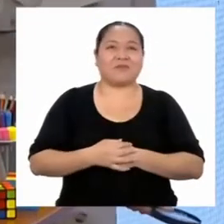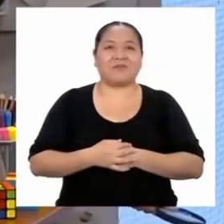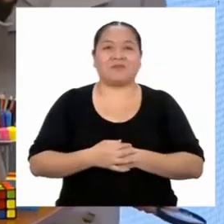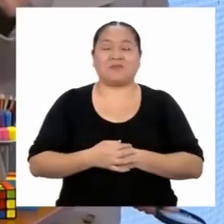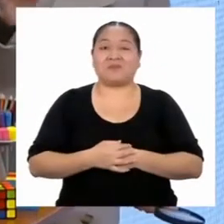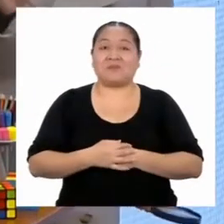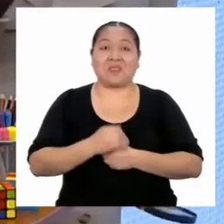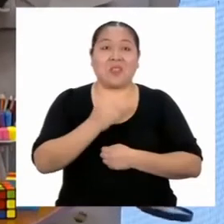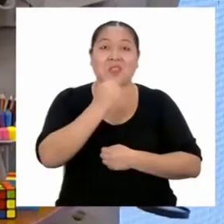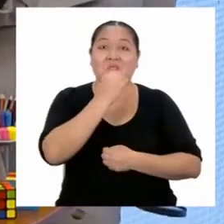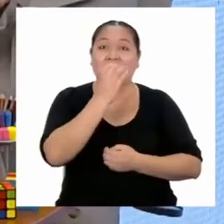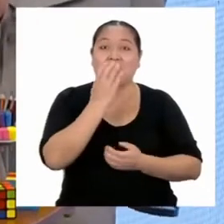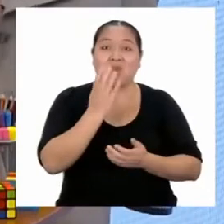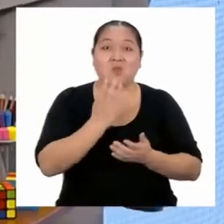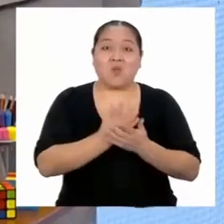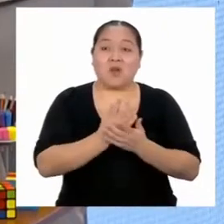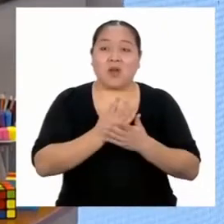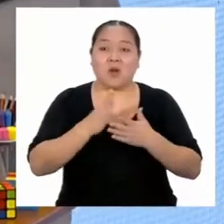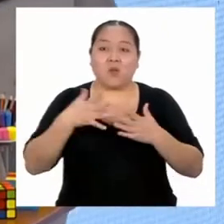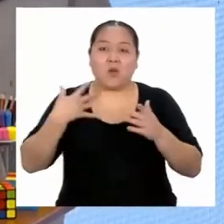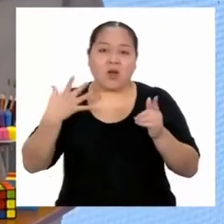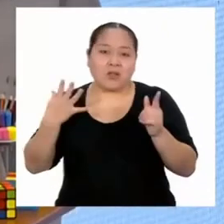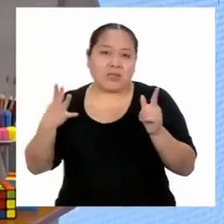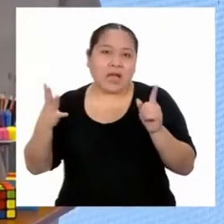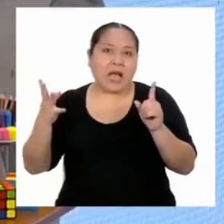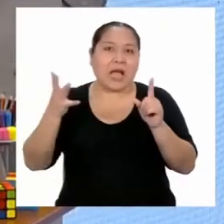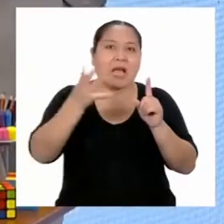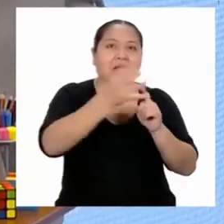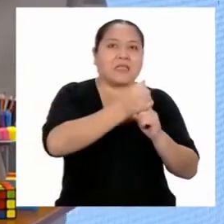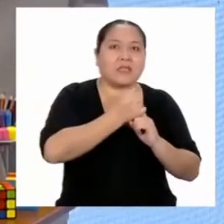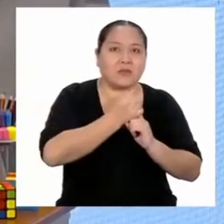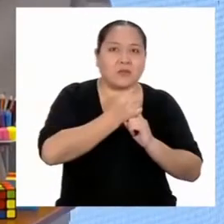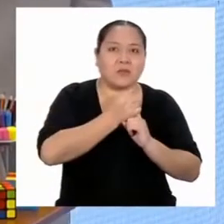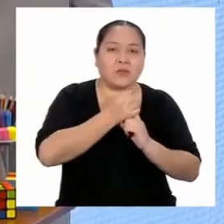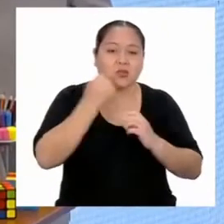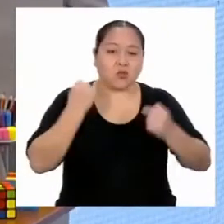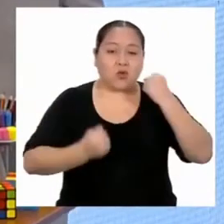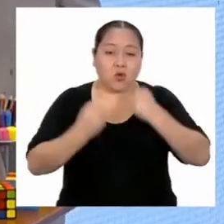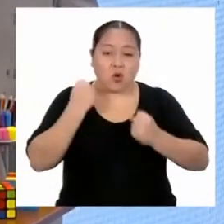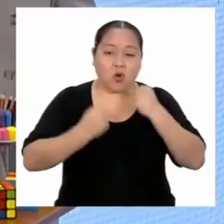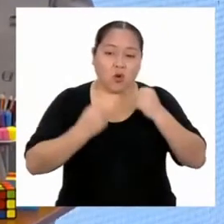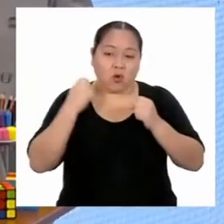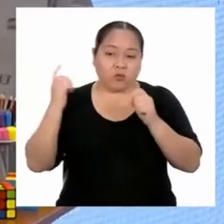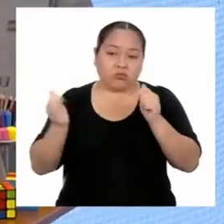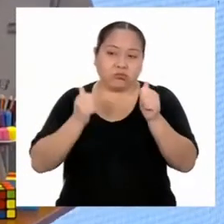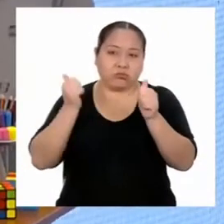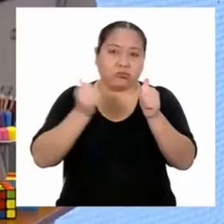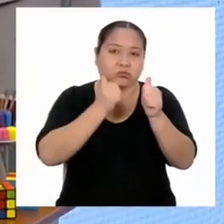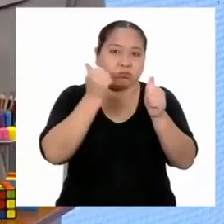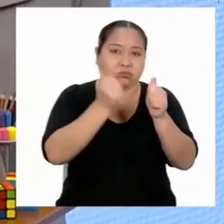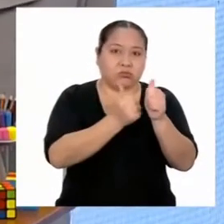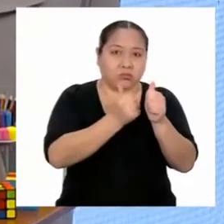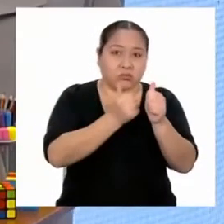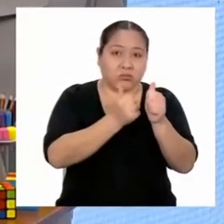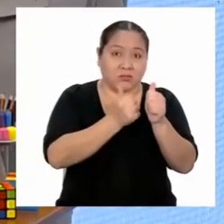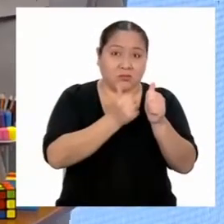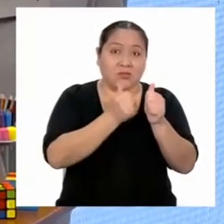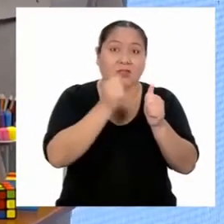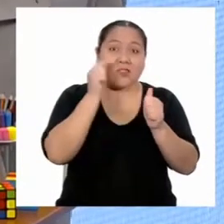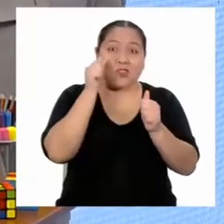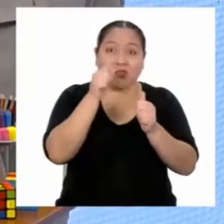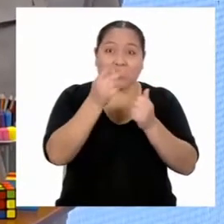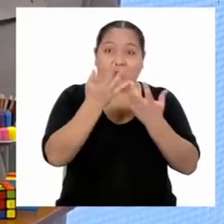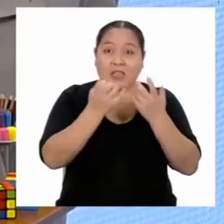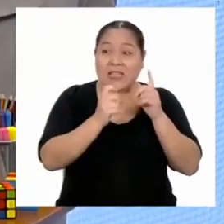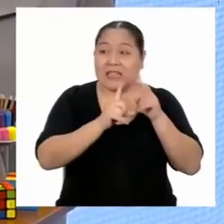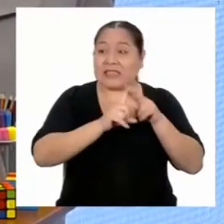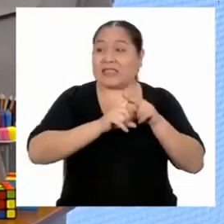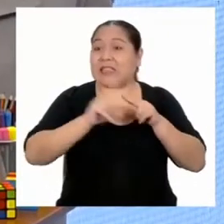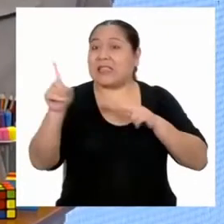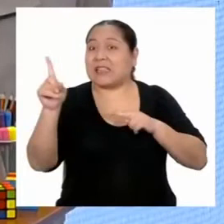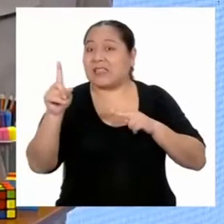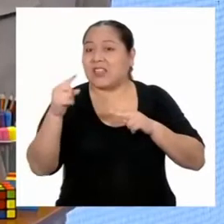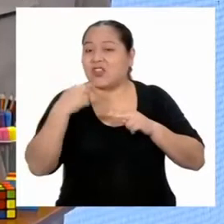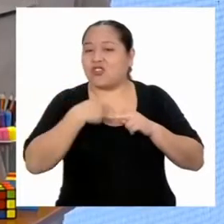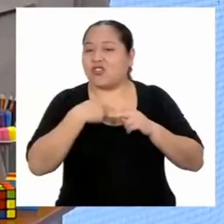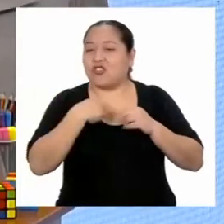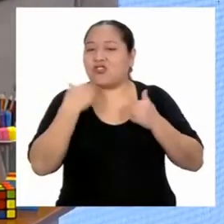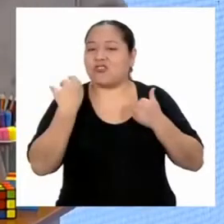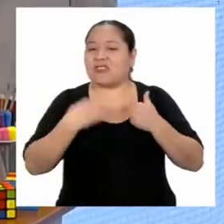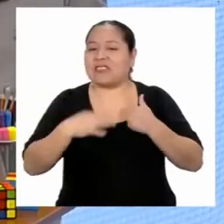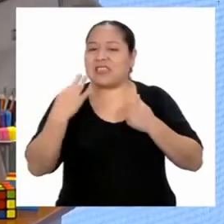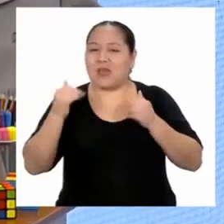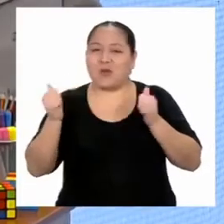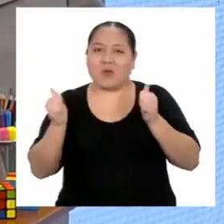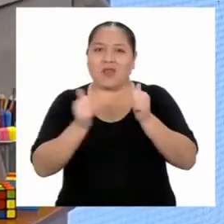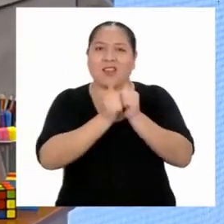Nunca podrás alcanzarme aunque corras tras de mí. Y por más que quieras irte, siempre estaré junto a ti.